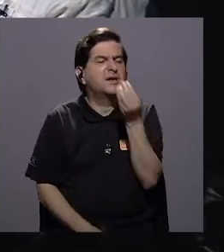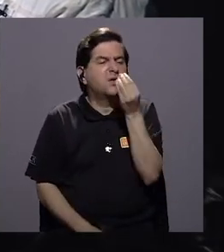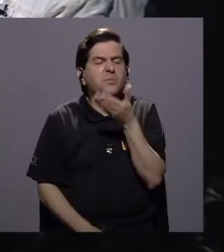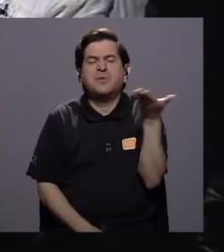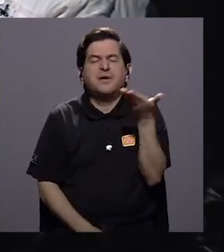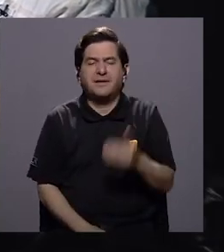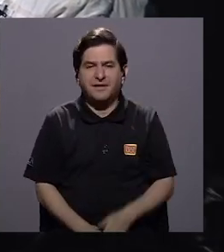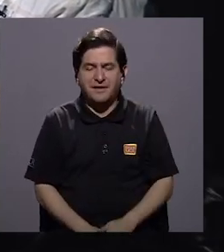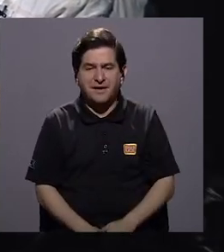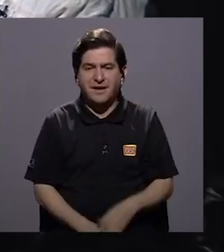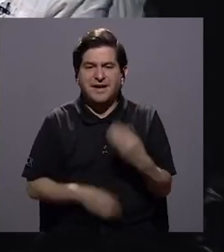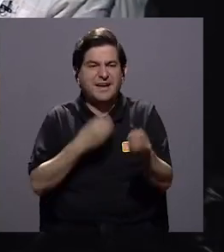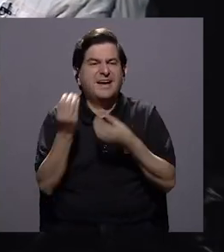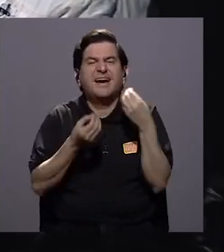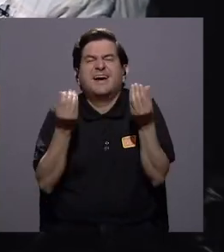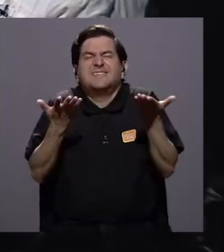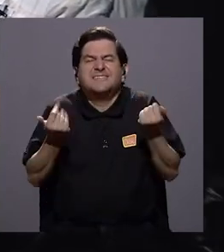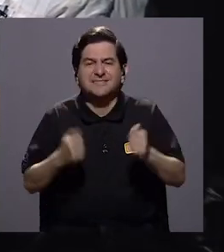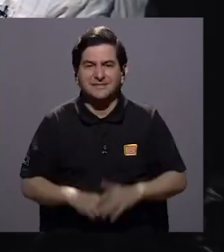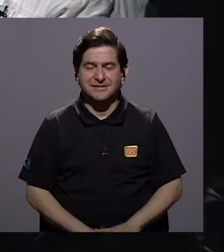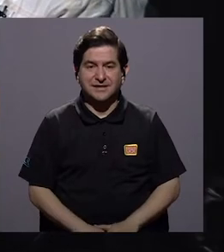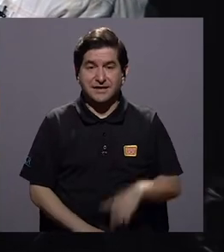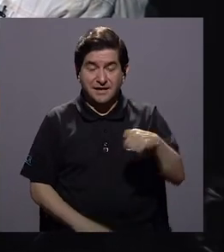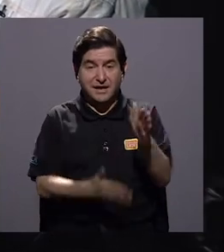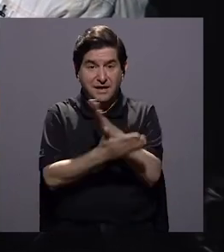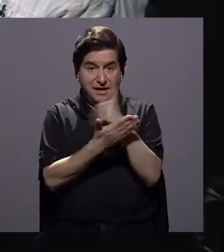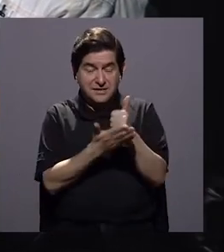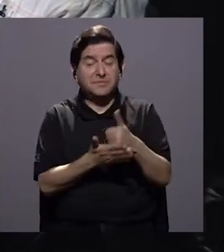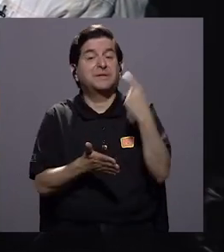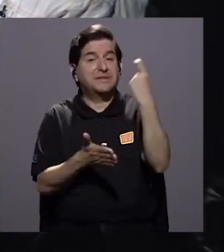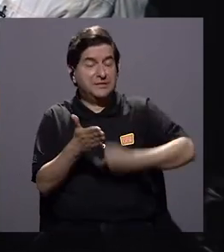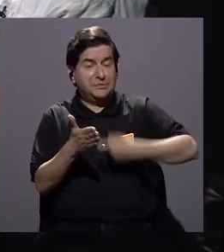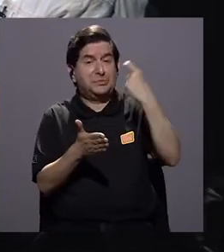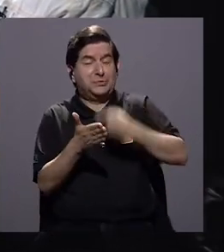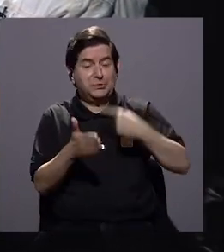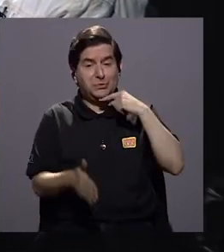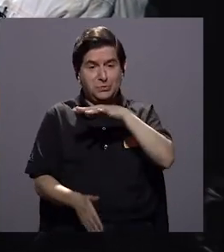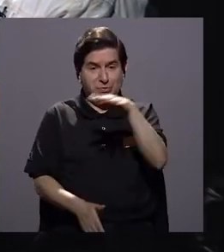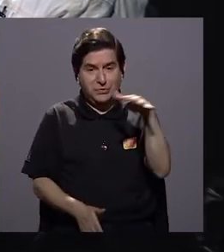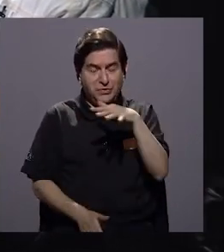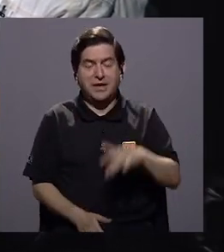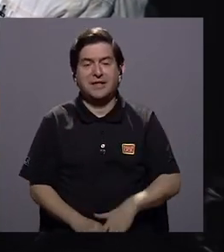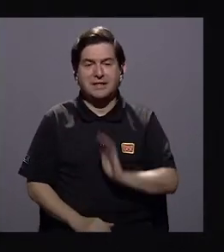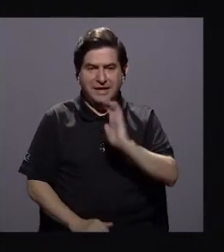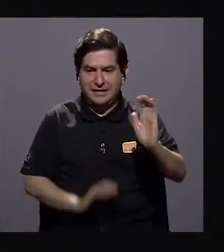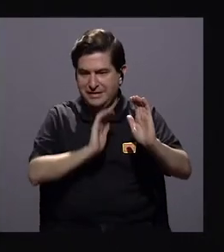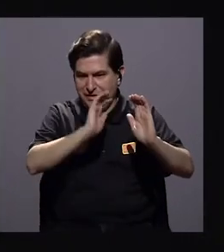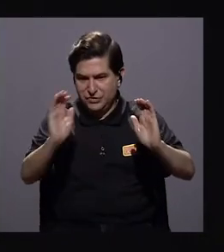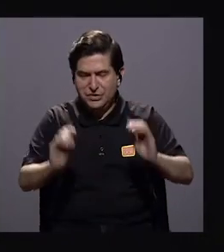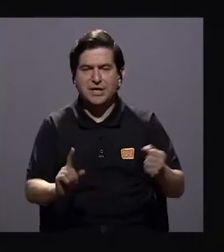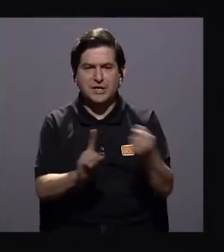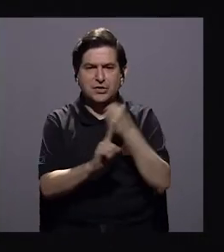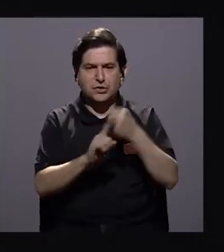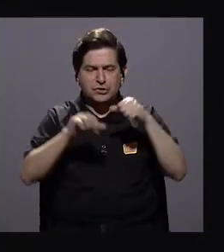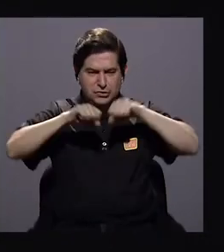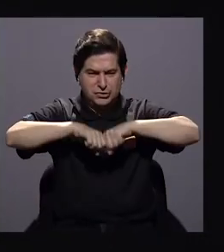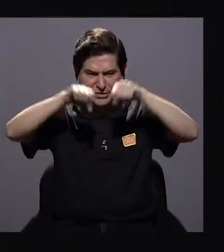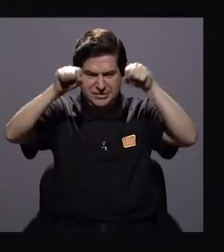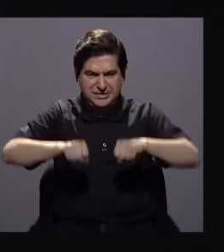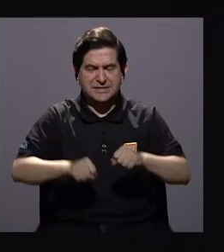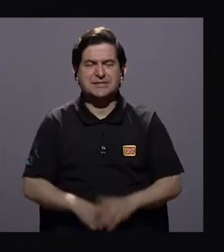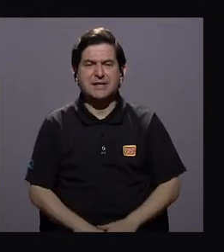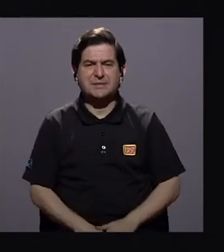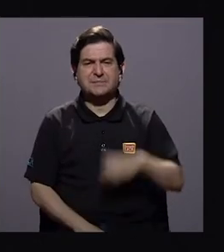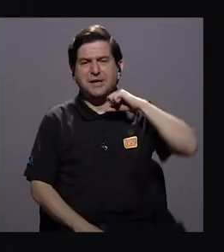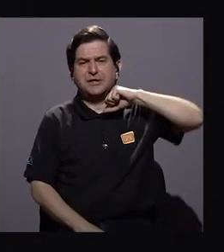comiendo? ¿Qué estamos haciendo por ellos? Este ha sido un bloque muy duro para la realidad de la niñez. Violencia sistemática,